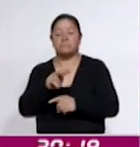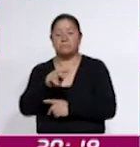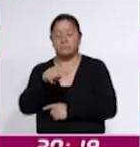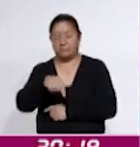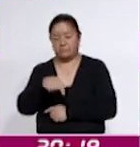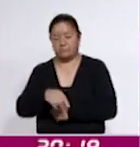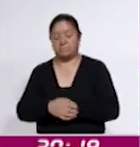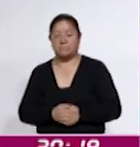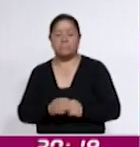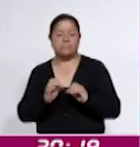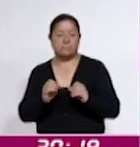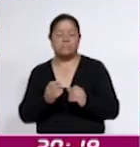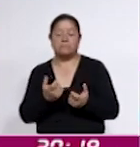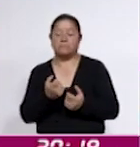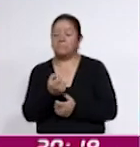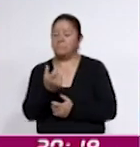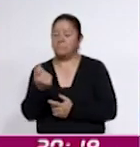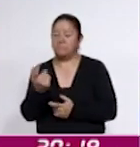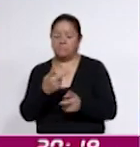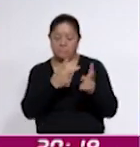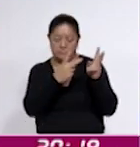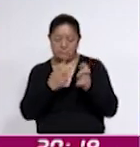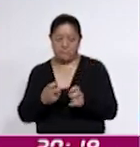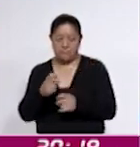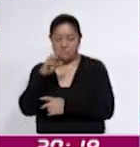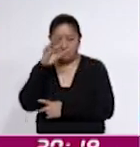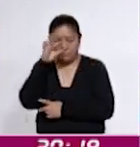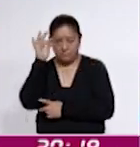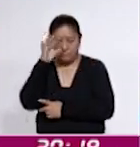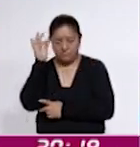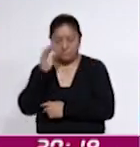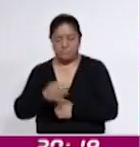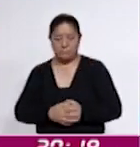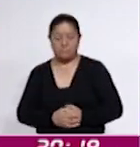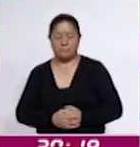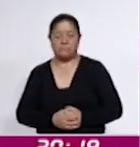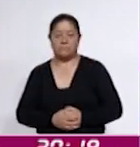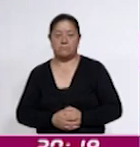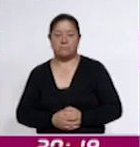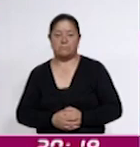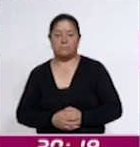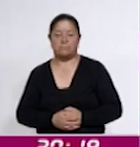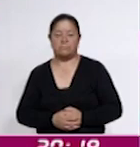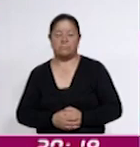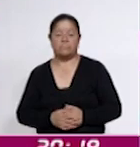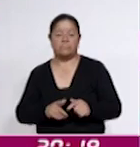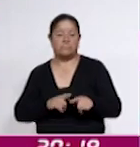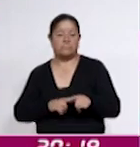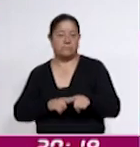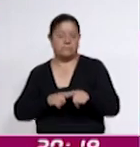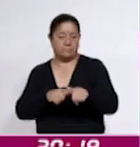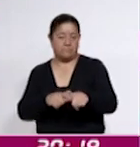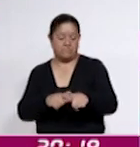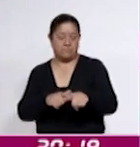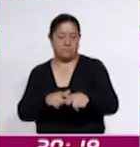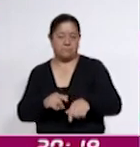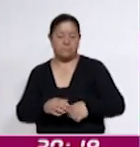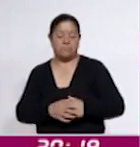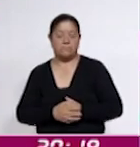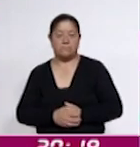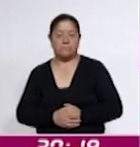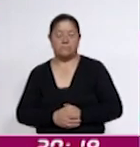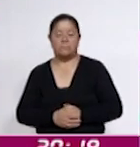a través de cualquiera de las plataformas de Coracid. Y seguimos con más de la información que ha reunido